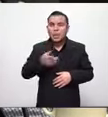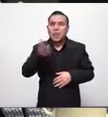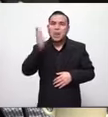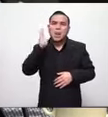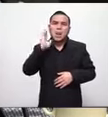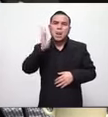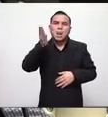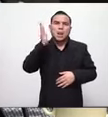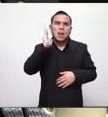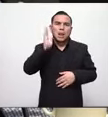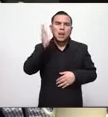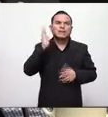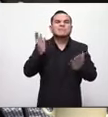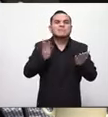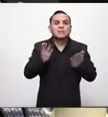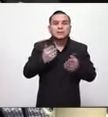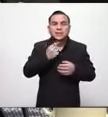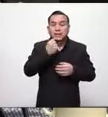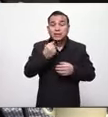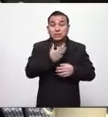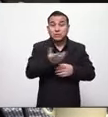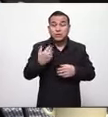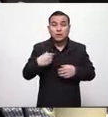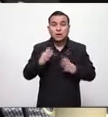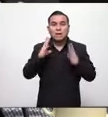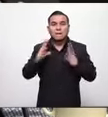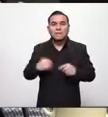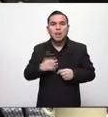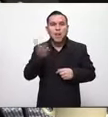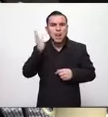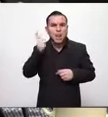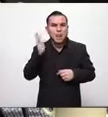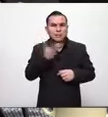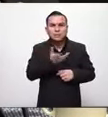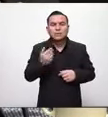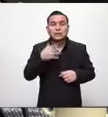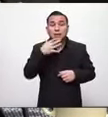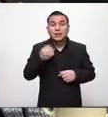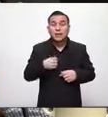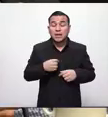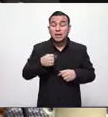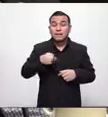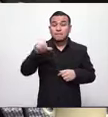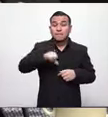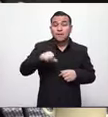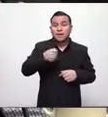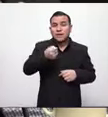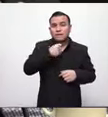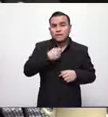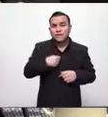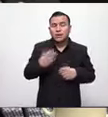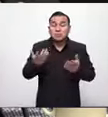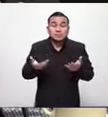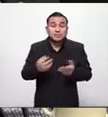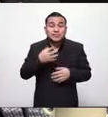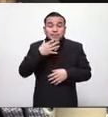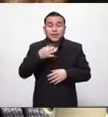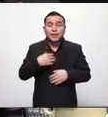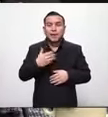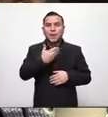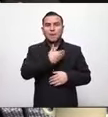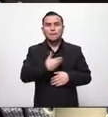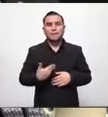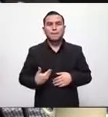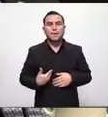de llevarle la contraria al gobierno de desinformar y de generar caos el presidente